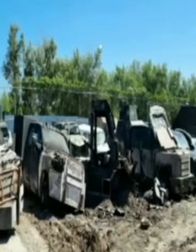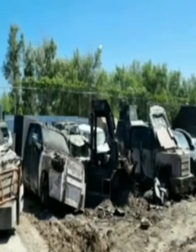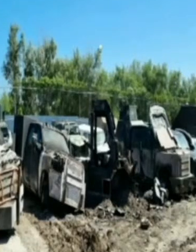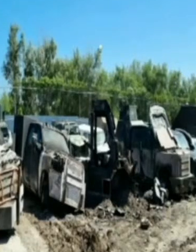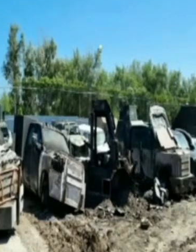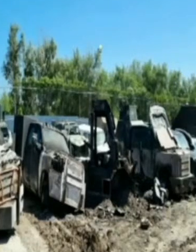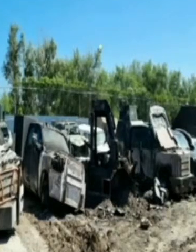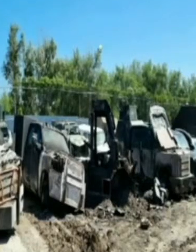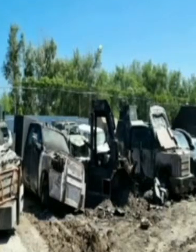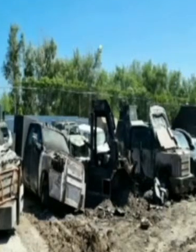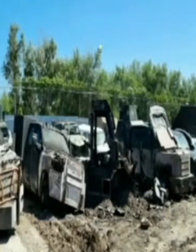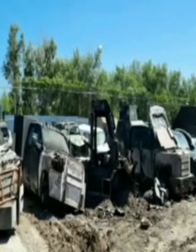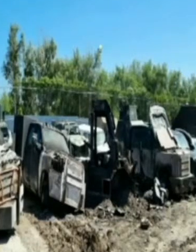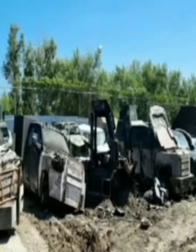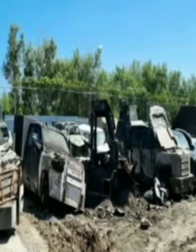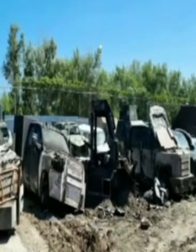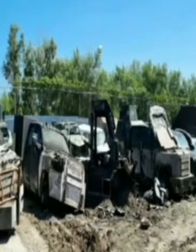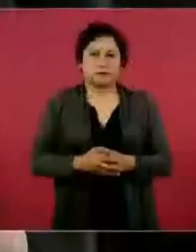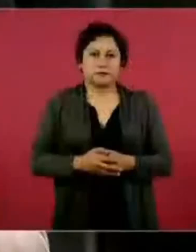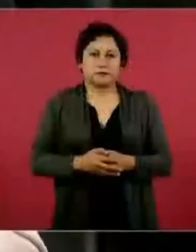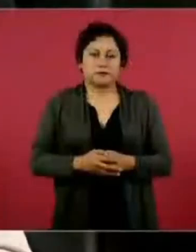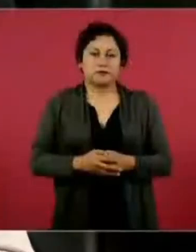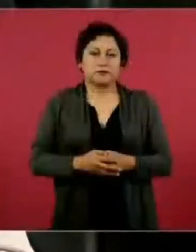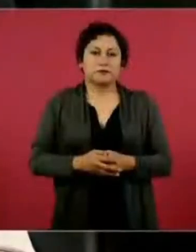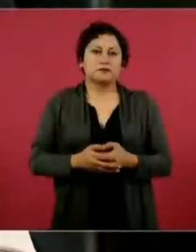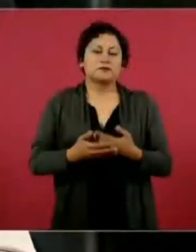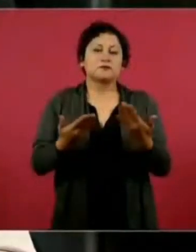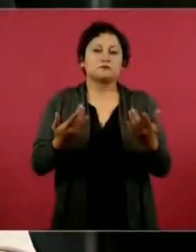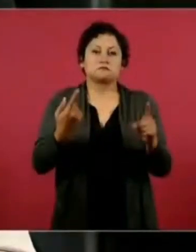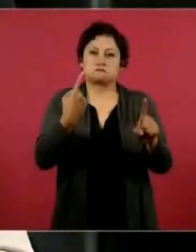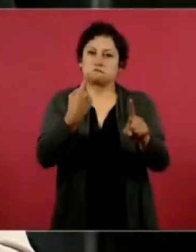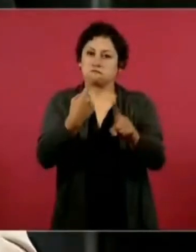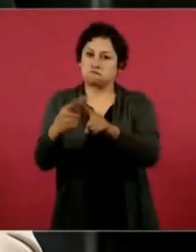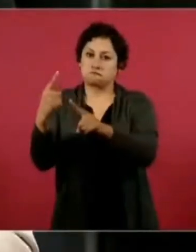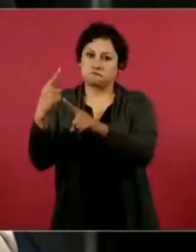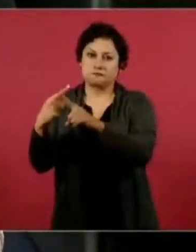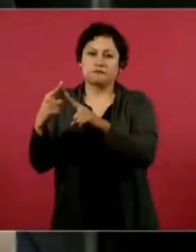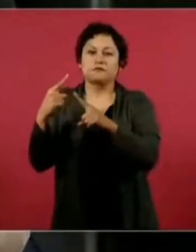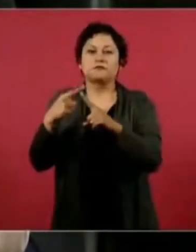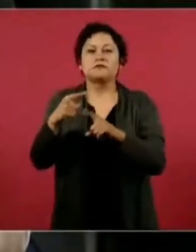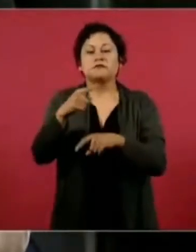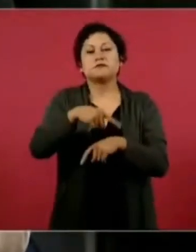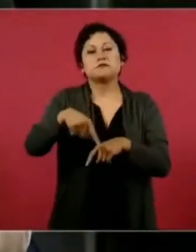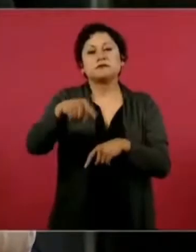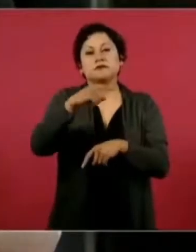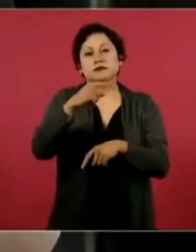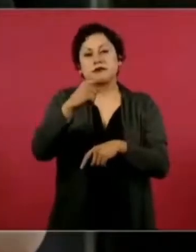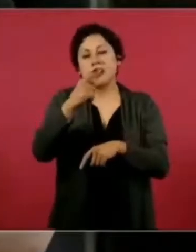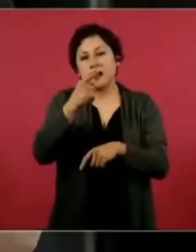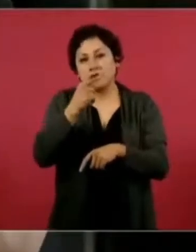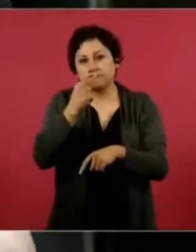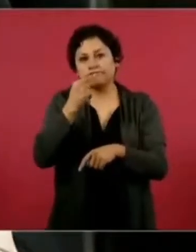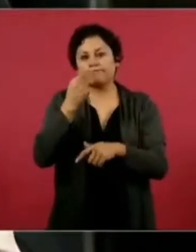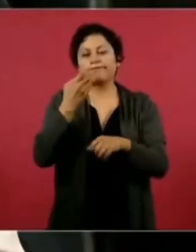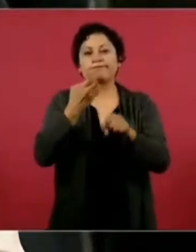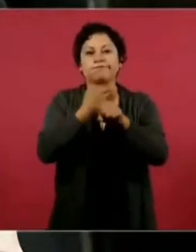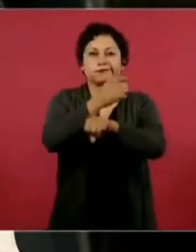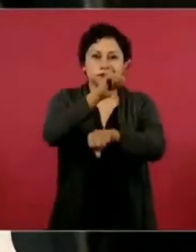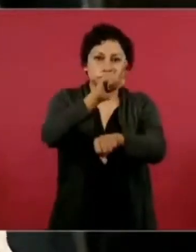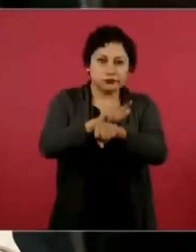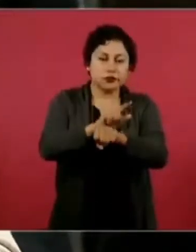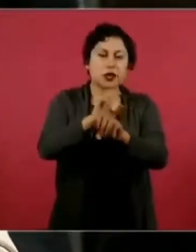Guardia Nacional, o de las policías estatales a la Fiscalía General de la República. Y, pues, ellos toman la